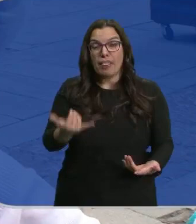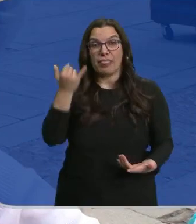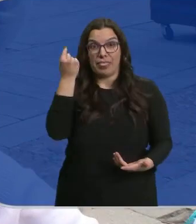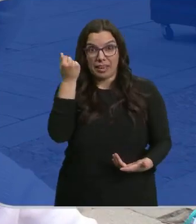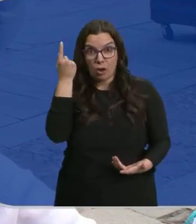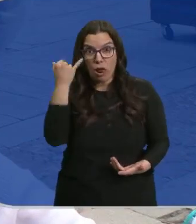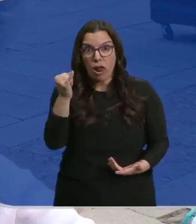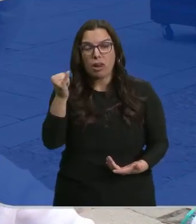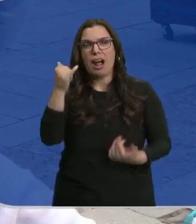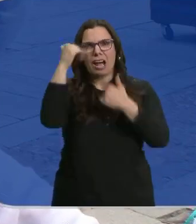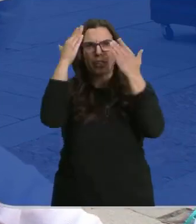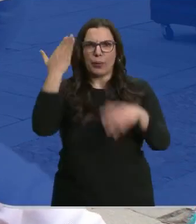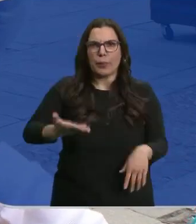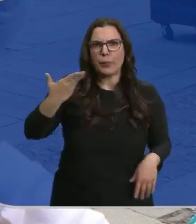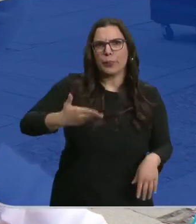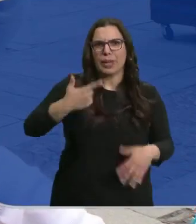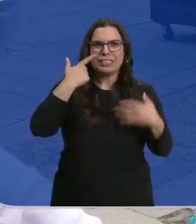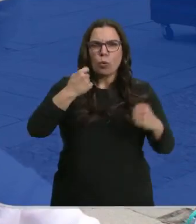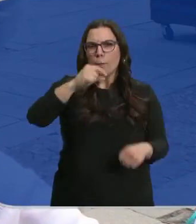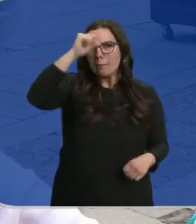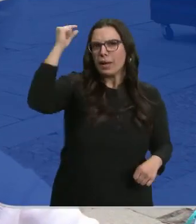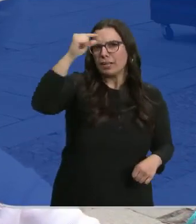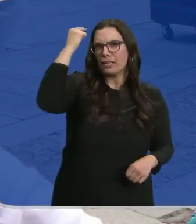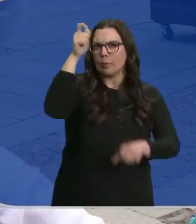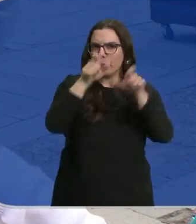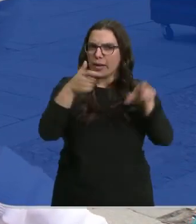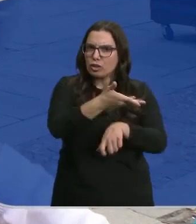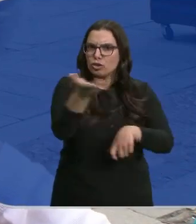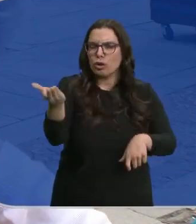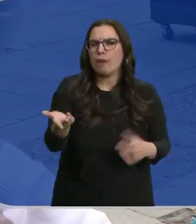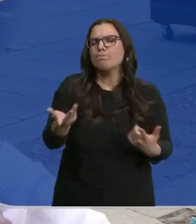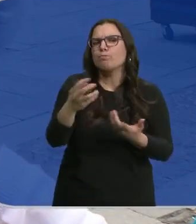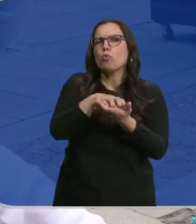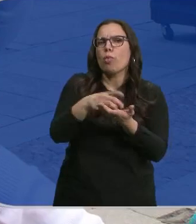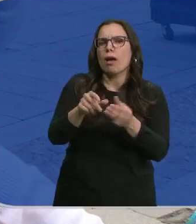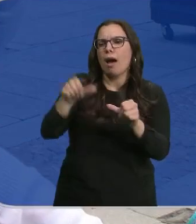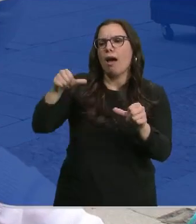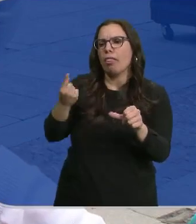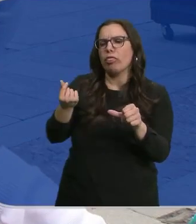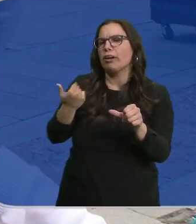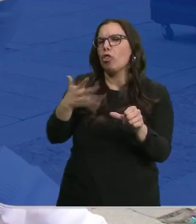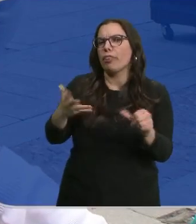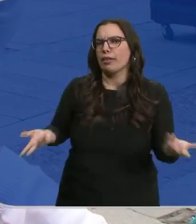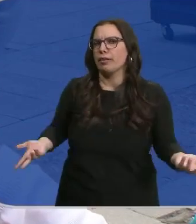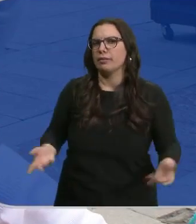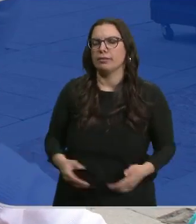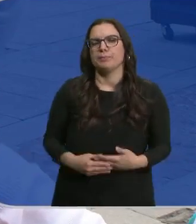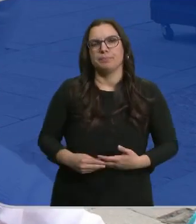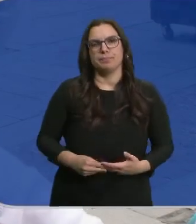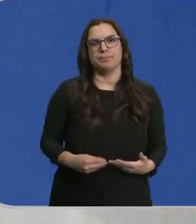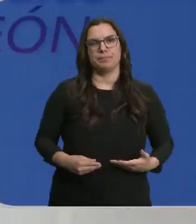atender una necesidad tan importante como la salud mental de los ciudadanos, la pregunta es dónde ha estado ese dinero.